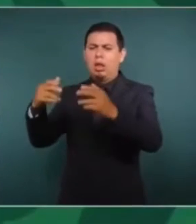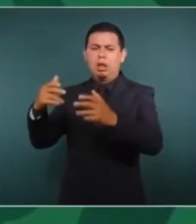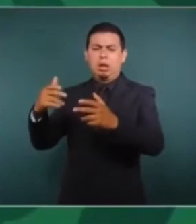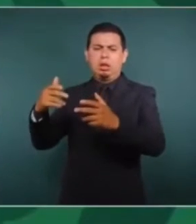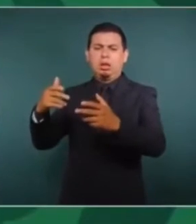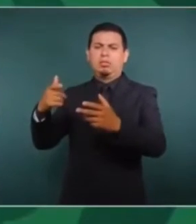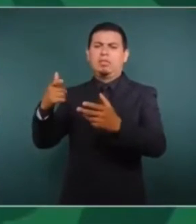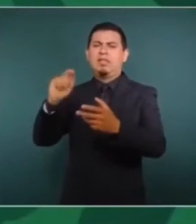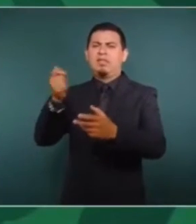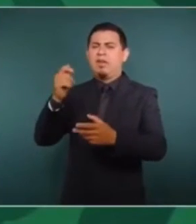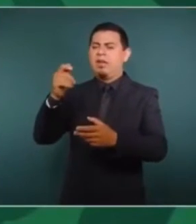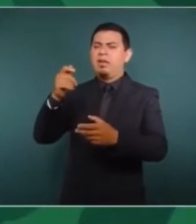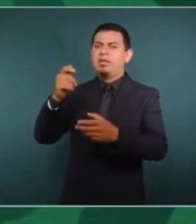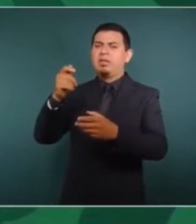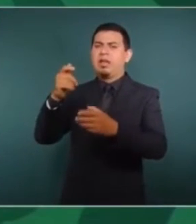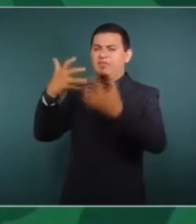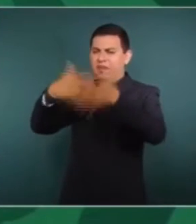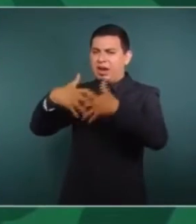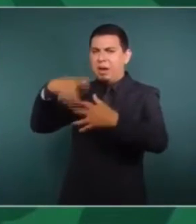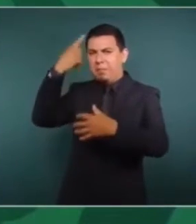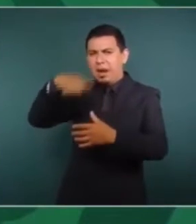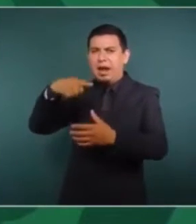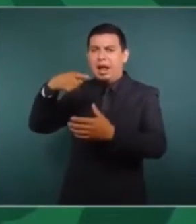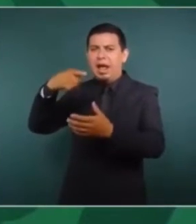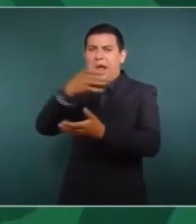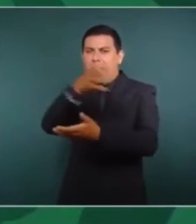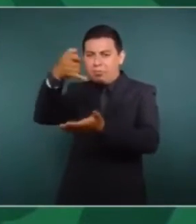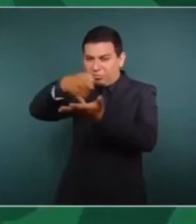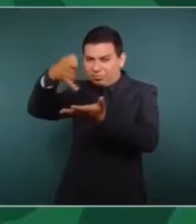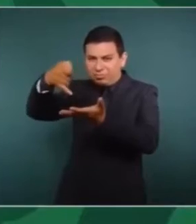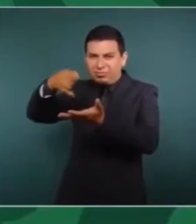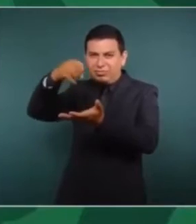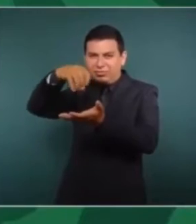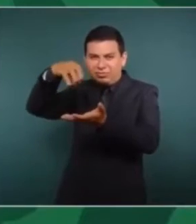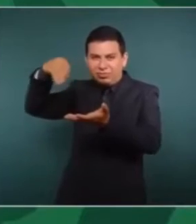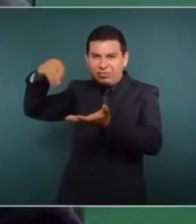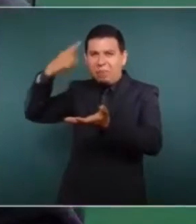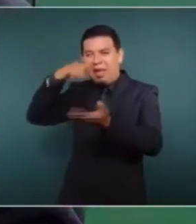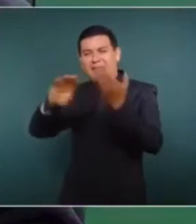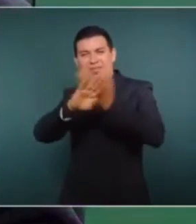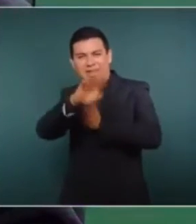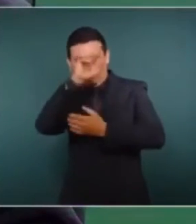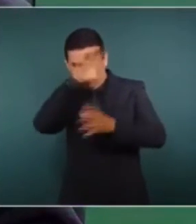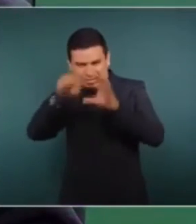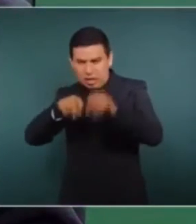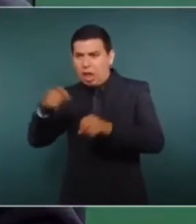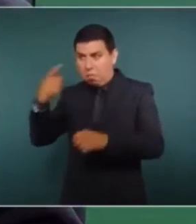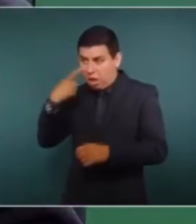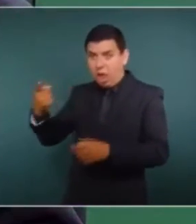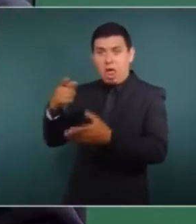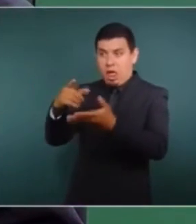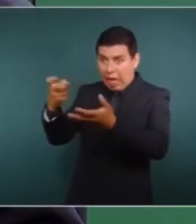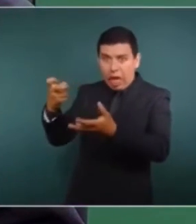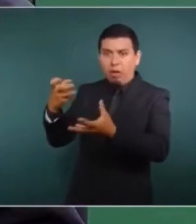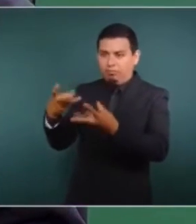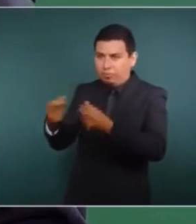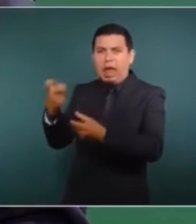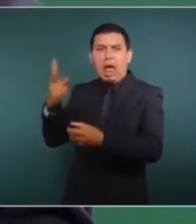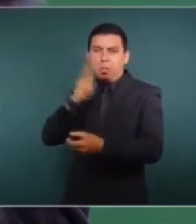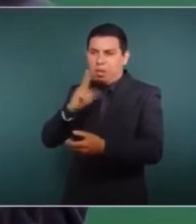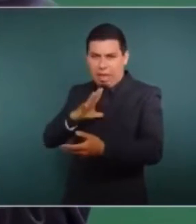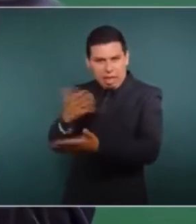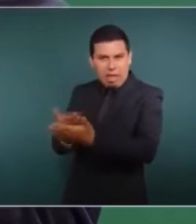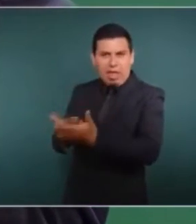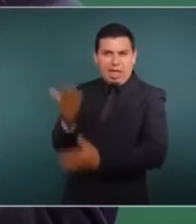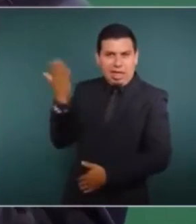fertilizantes, lo que había hecho Pemex y